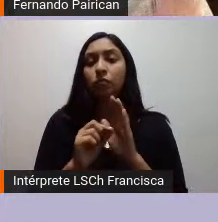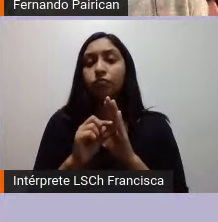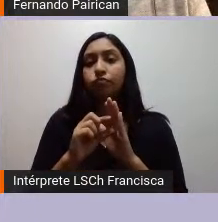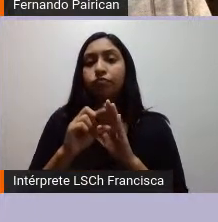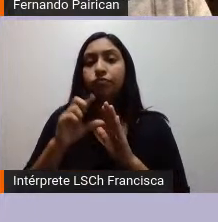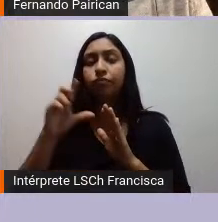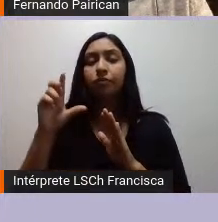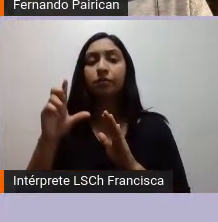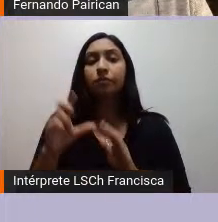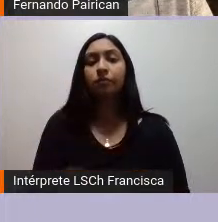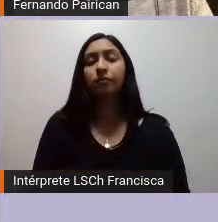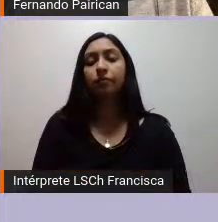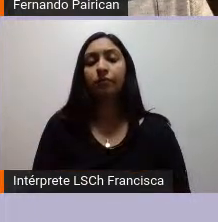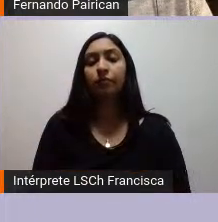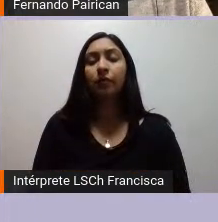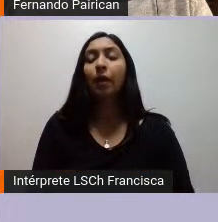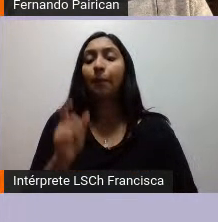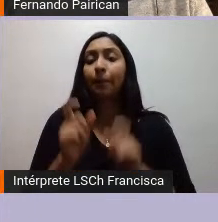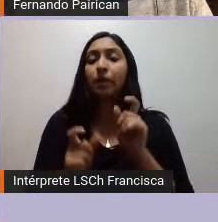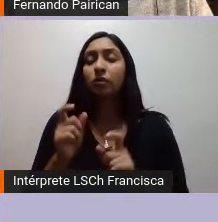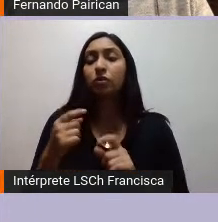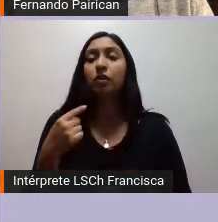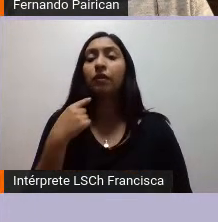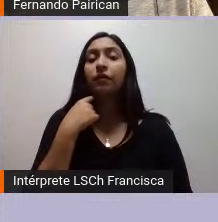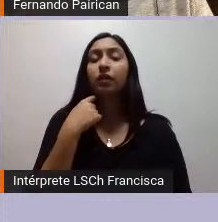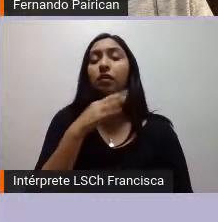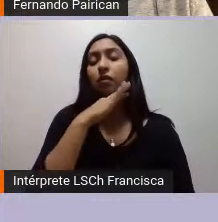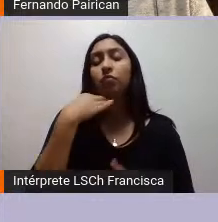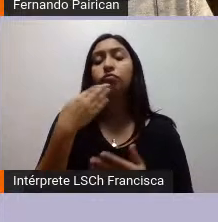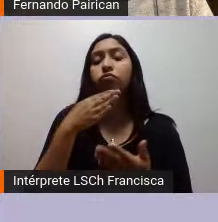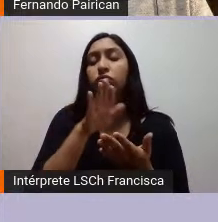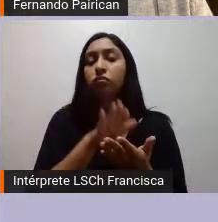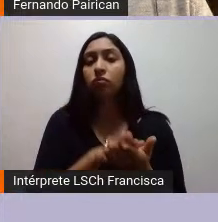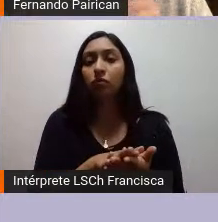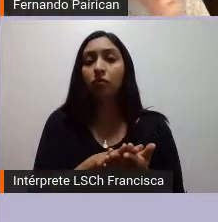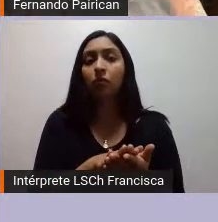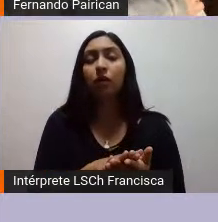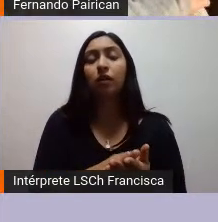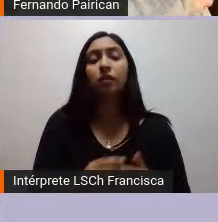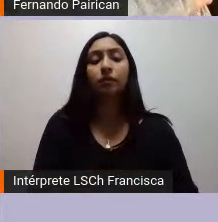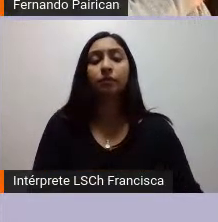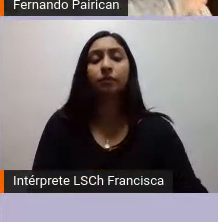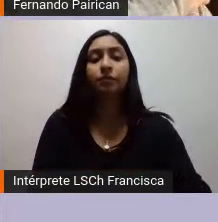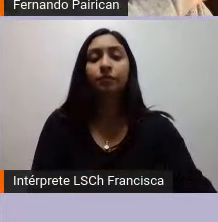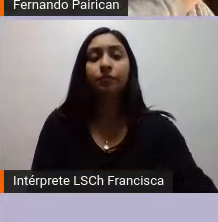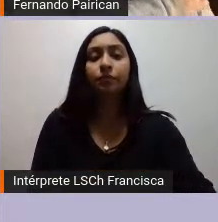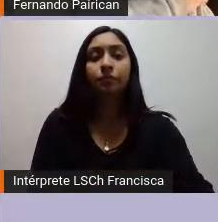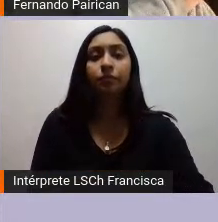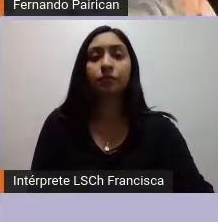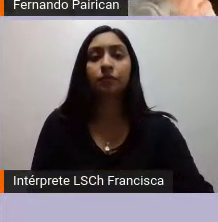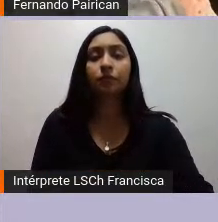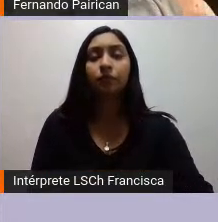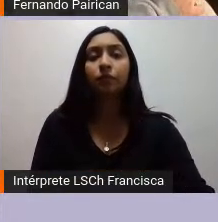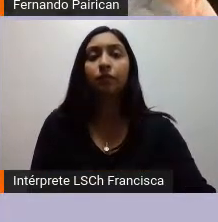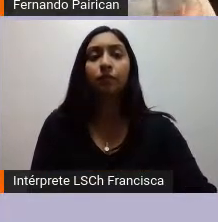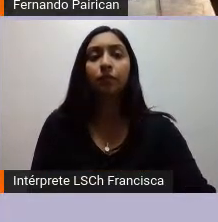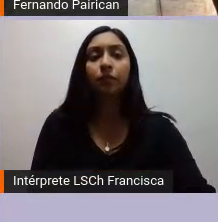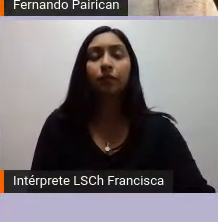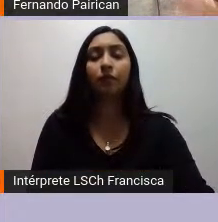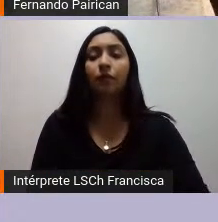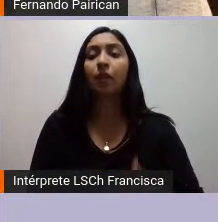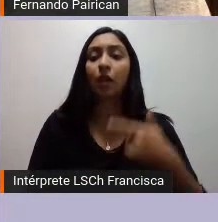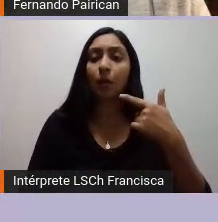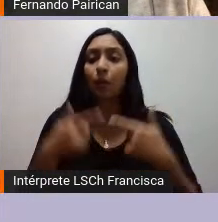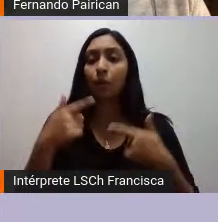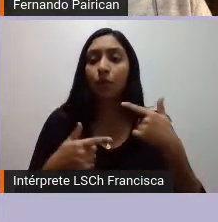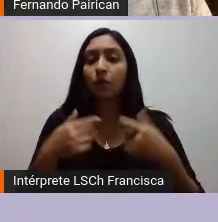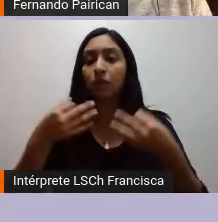las víctimas fatales en esta historia como tal ¿no? Por lo tanto las políticas de seguridad pública fueron